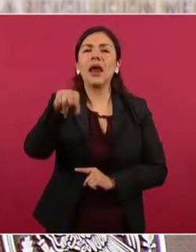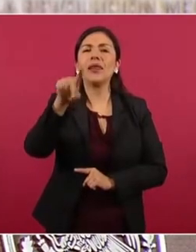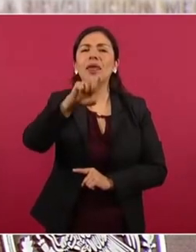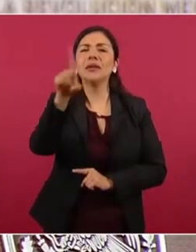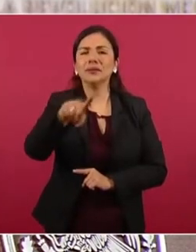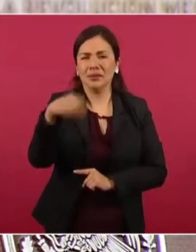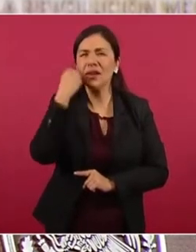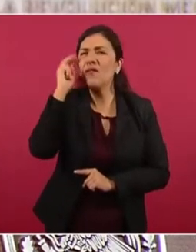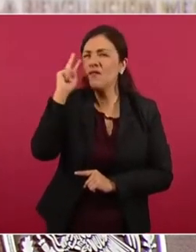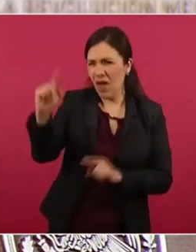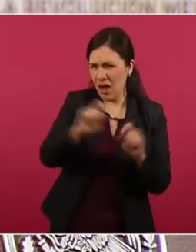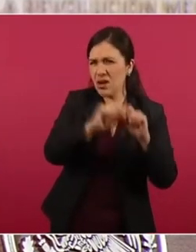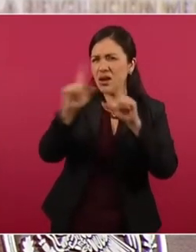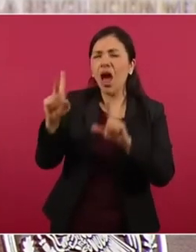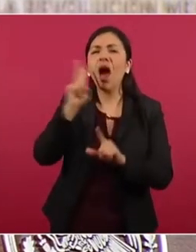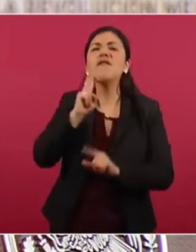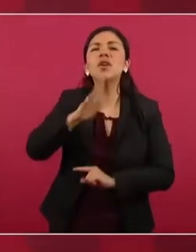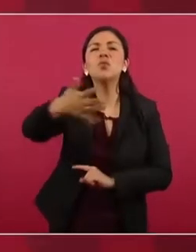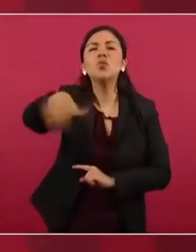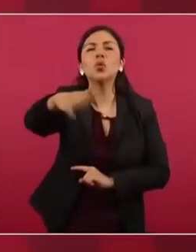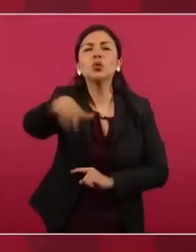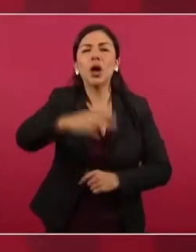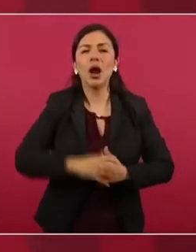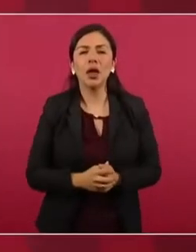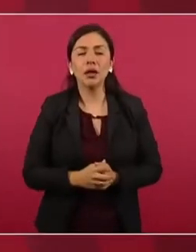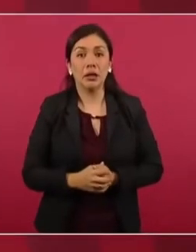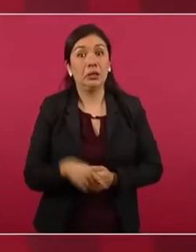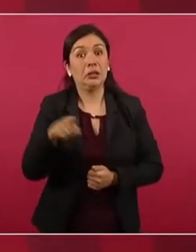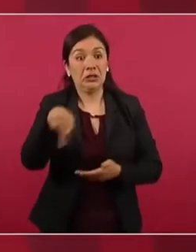consigues, porque está muy buena.